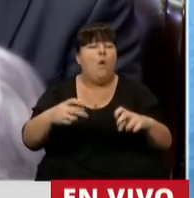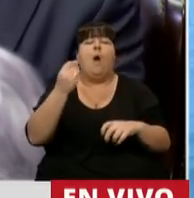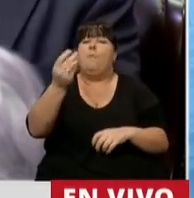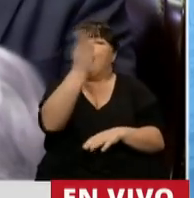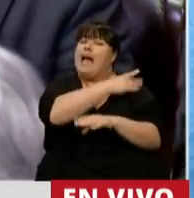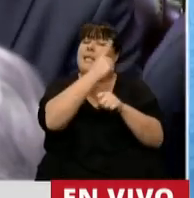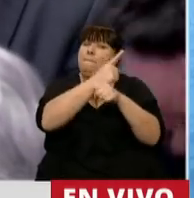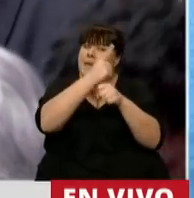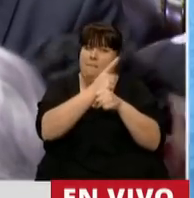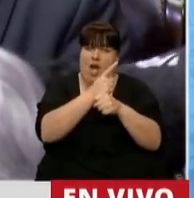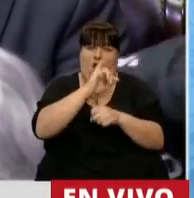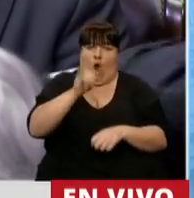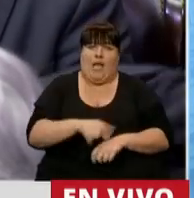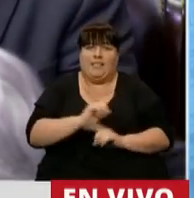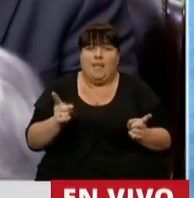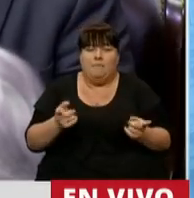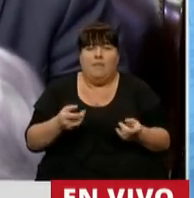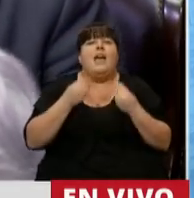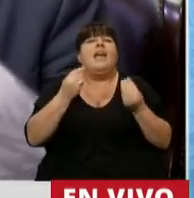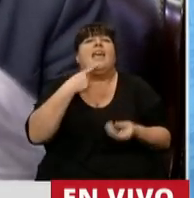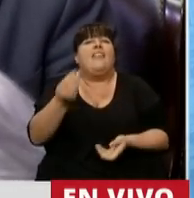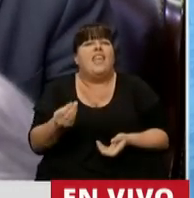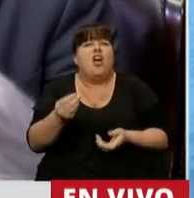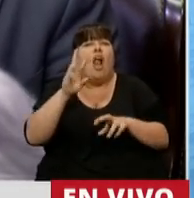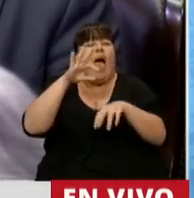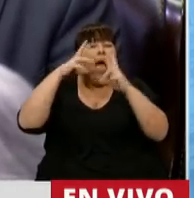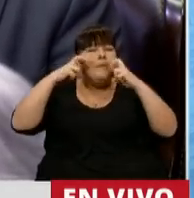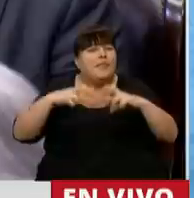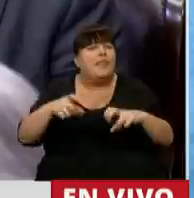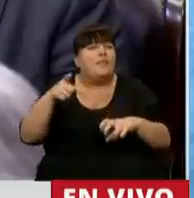porque en primera instancia no aceptó el peritaje, ¿qué dice la perita?